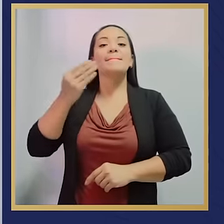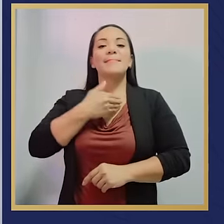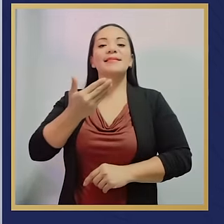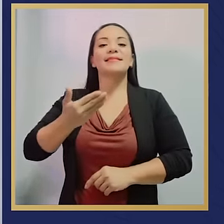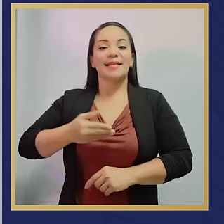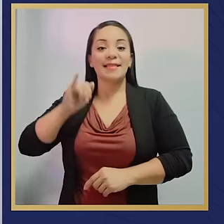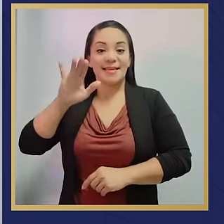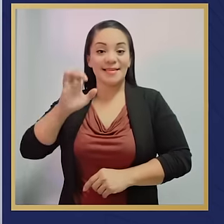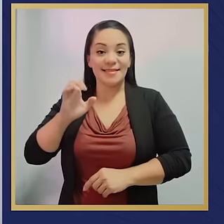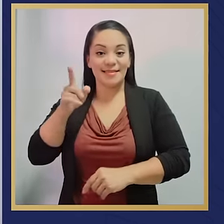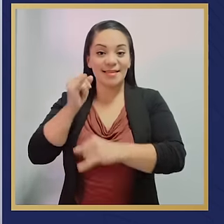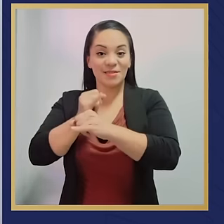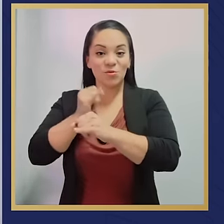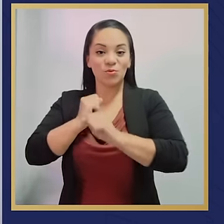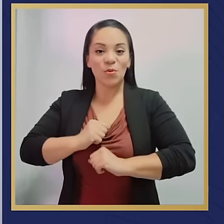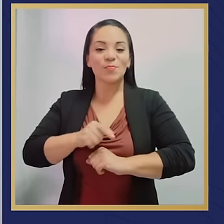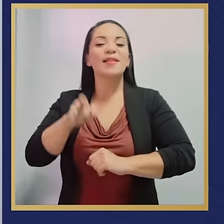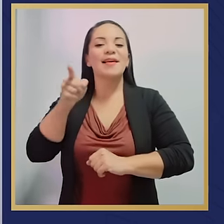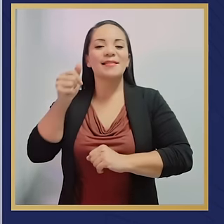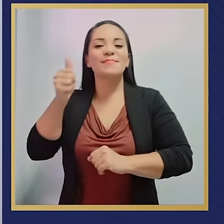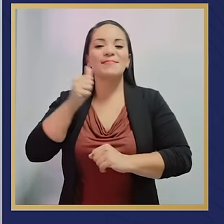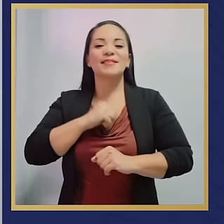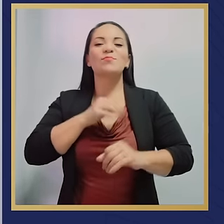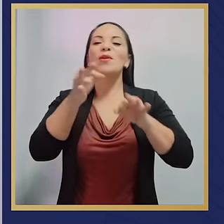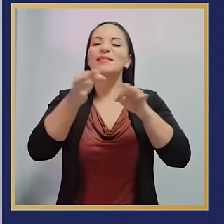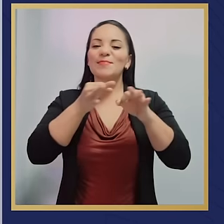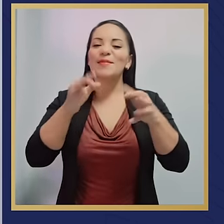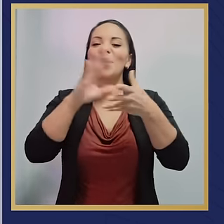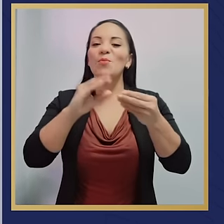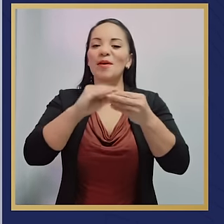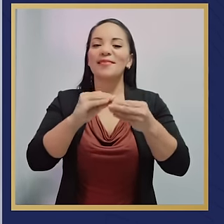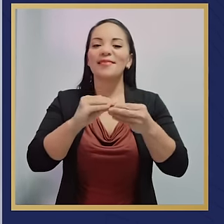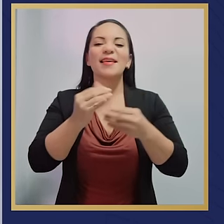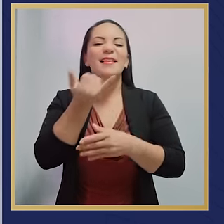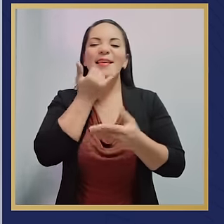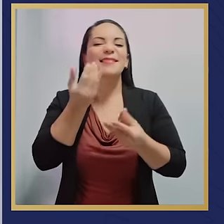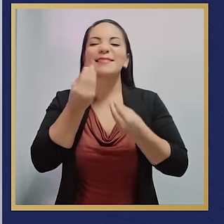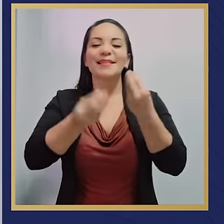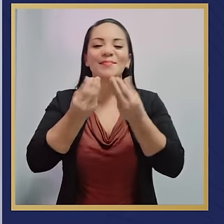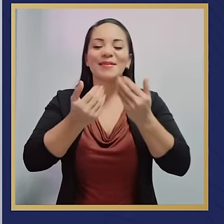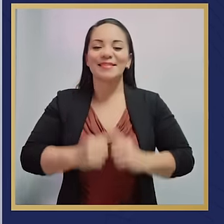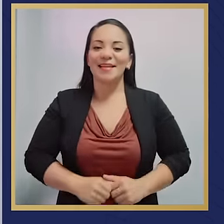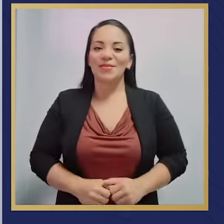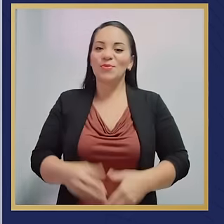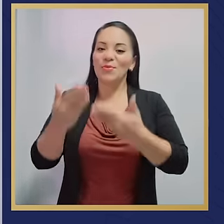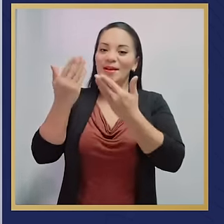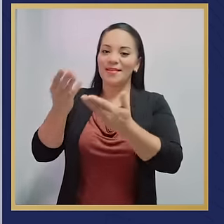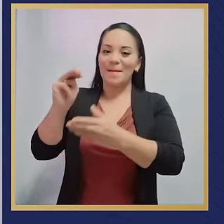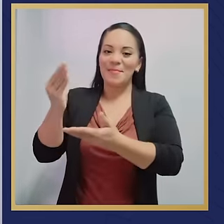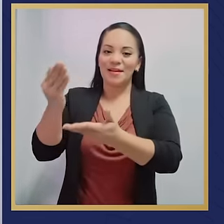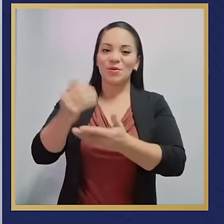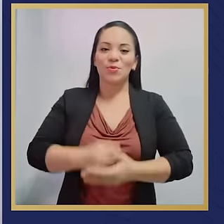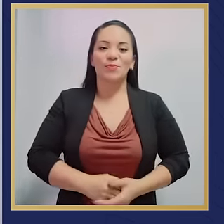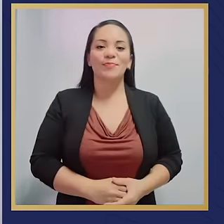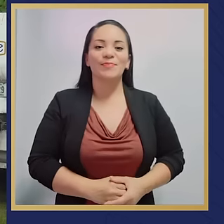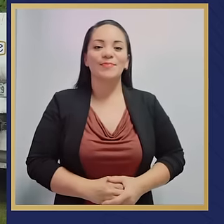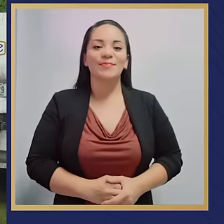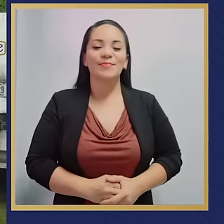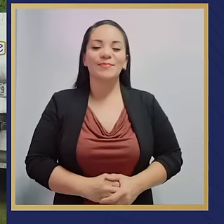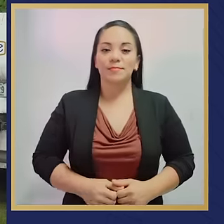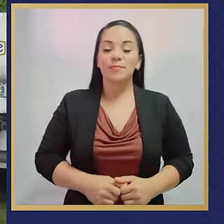ejecutivo del ICE, quien nos cuente qué está pasando. Adelante, don Marco, por favor.